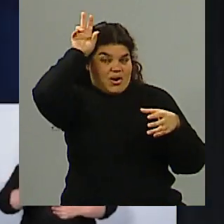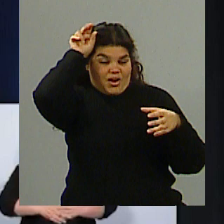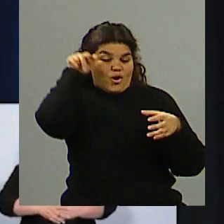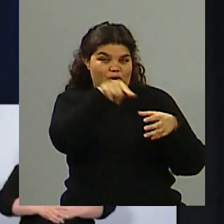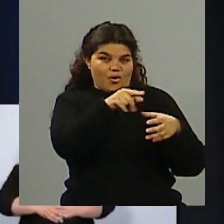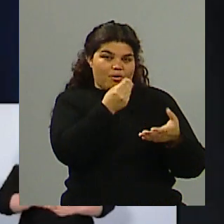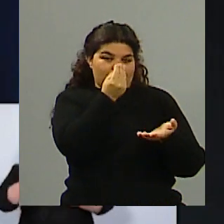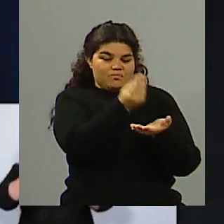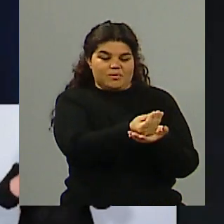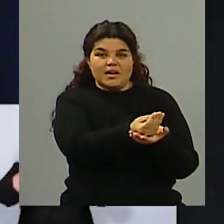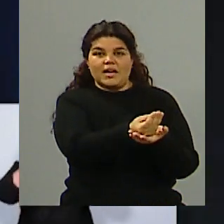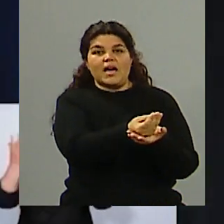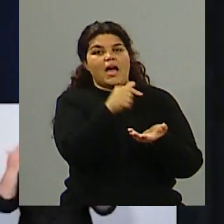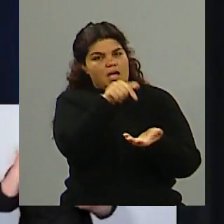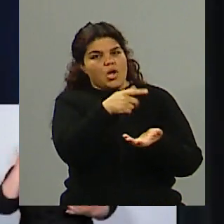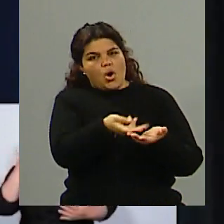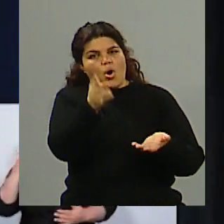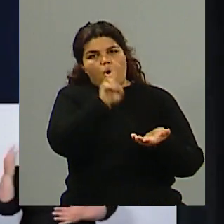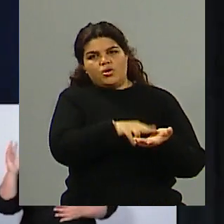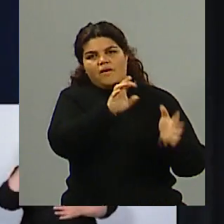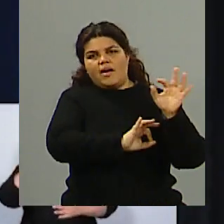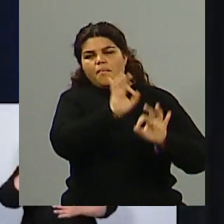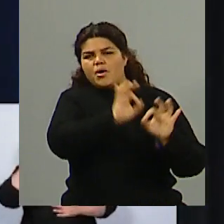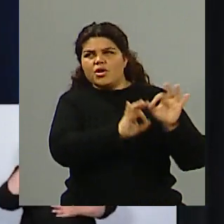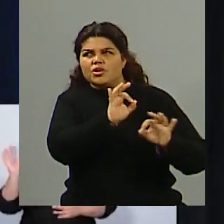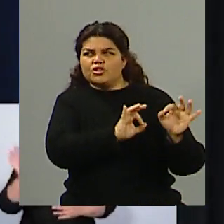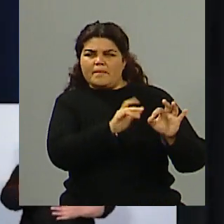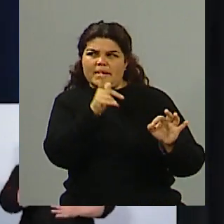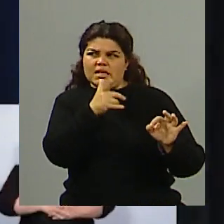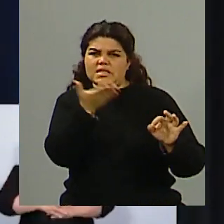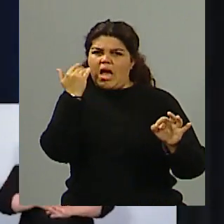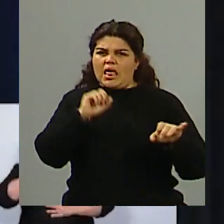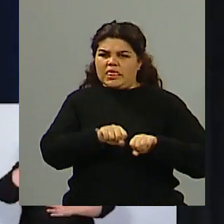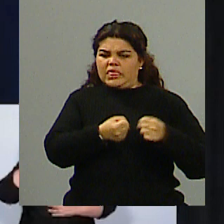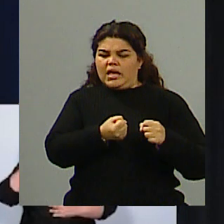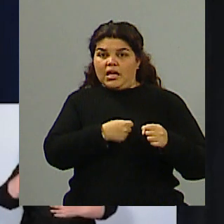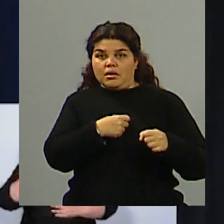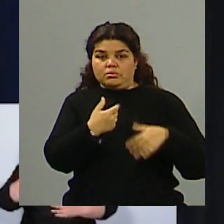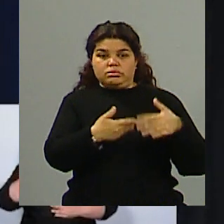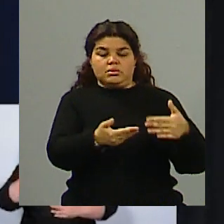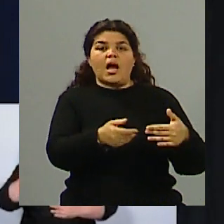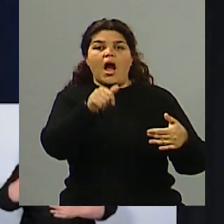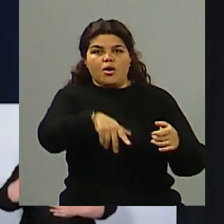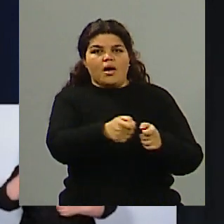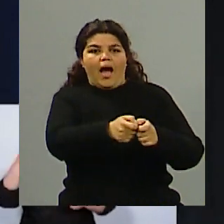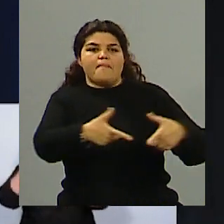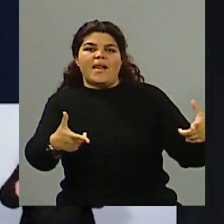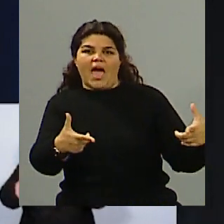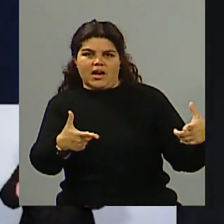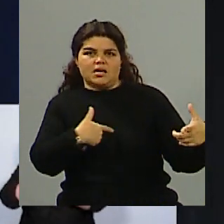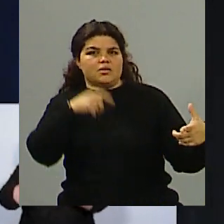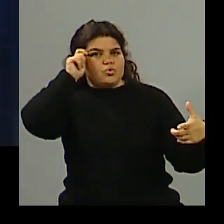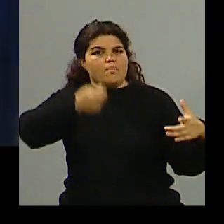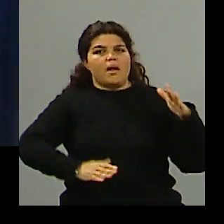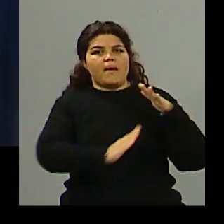llevar adelante este proyecto, no sé si caduco, pero interrumpido en su gestión, que fue ampliar la Suprema Corte de